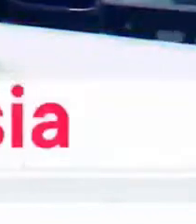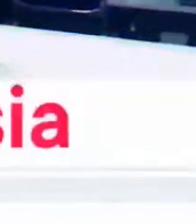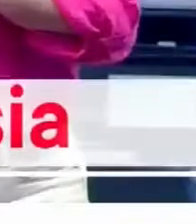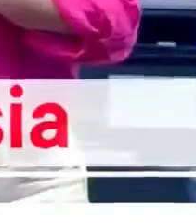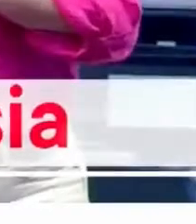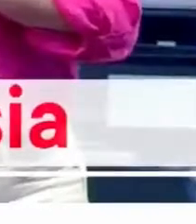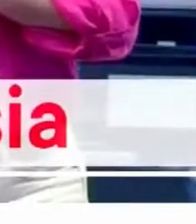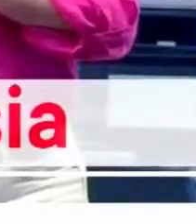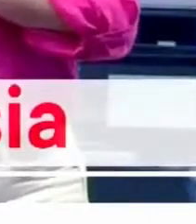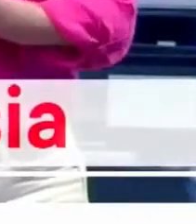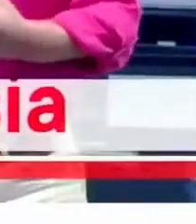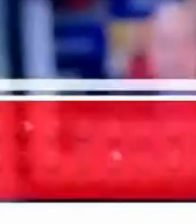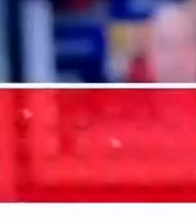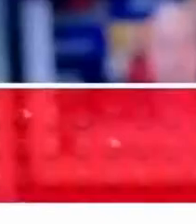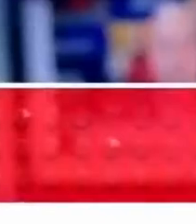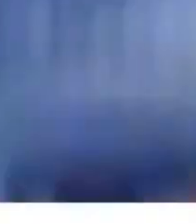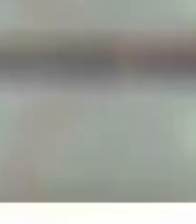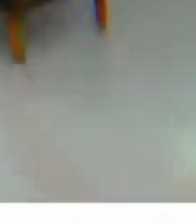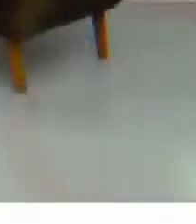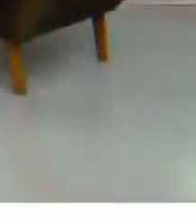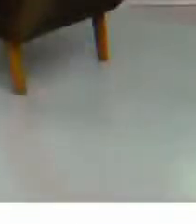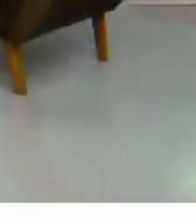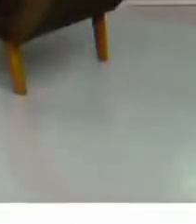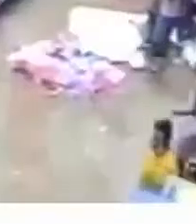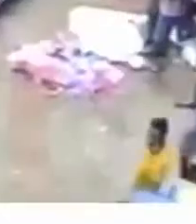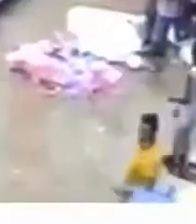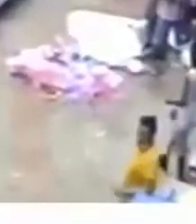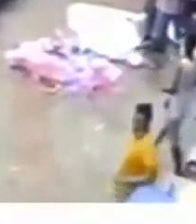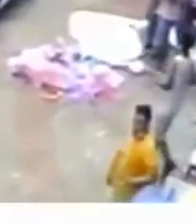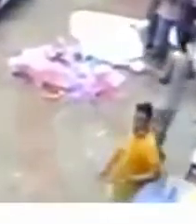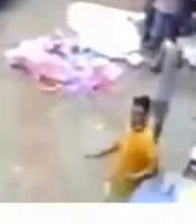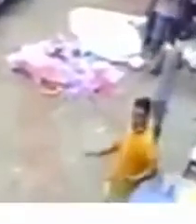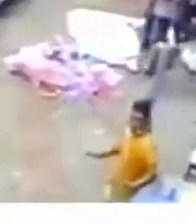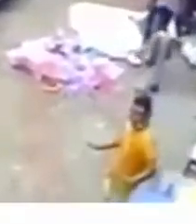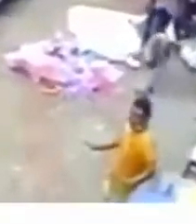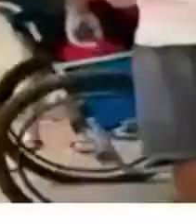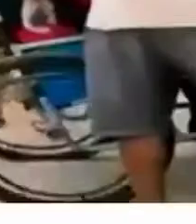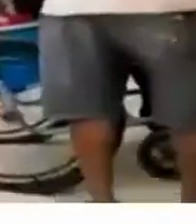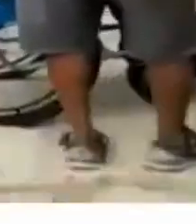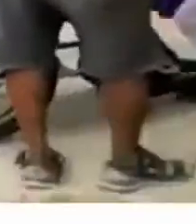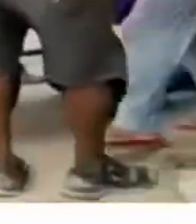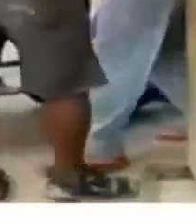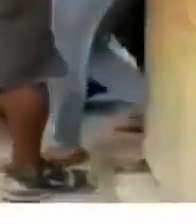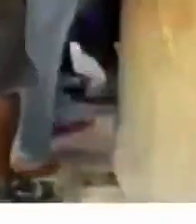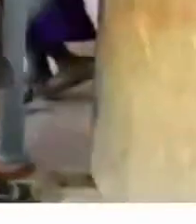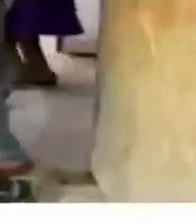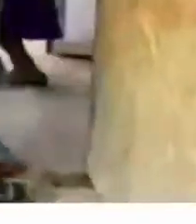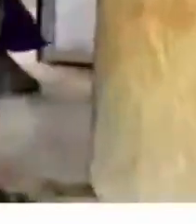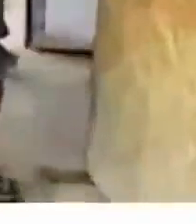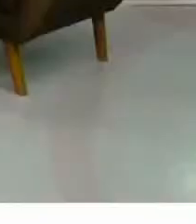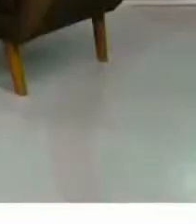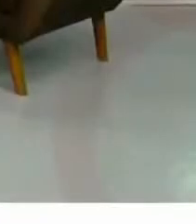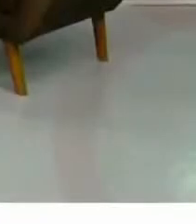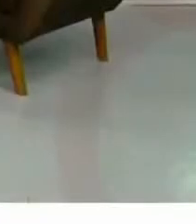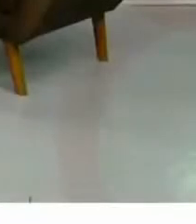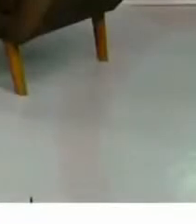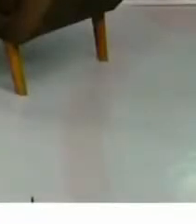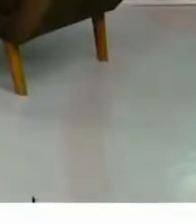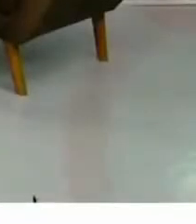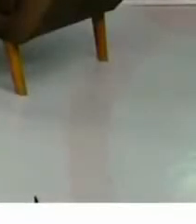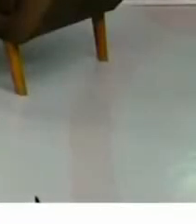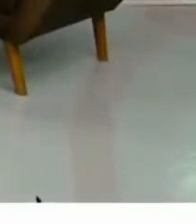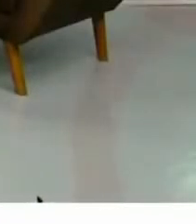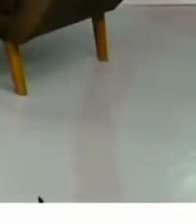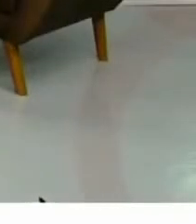Donde hay controversia, hay diálogo. Estamos preparados realmente para un sismo alto. Seguimos sin darle importancia,